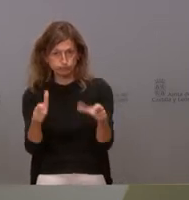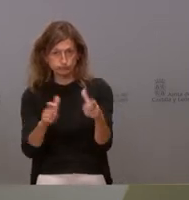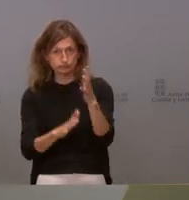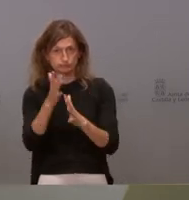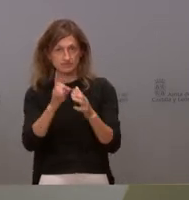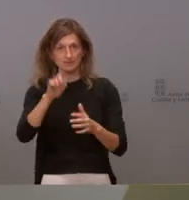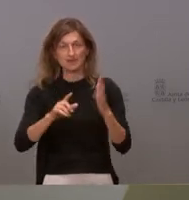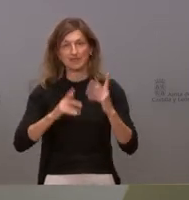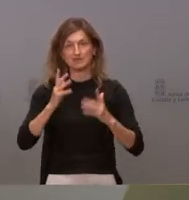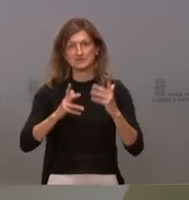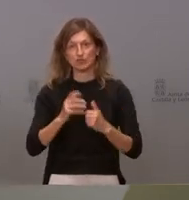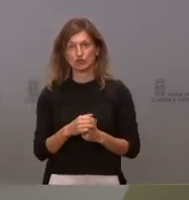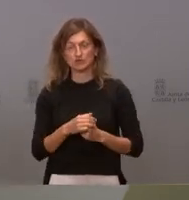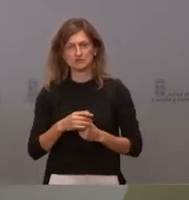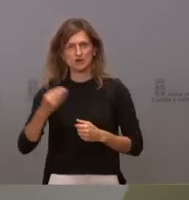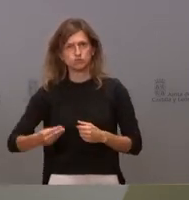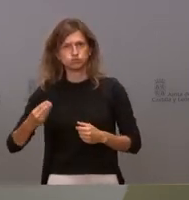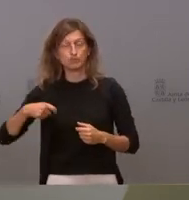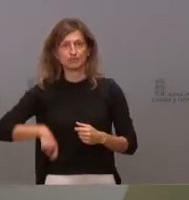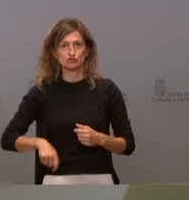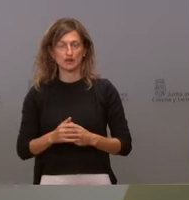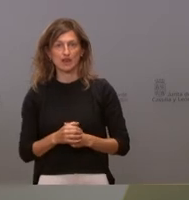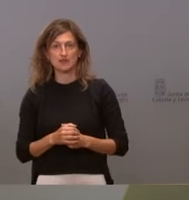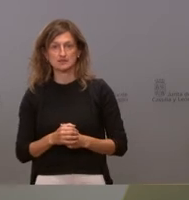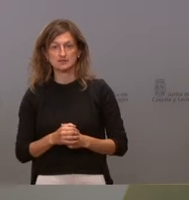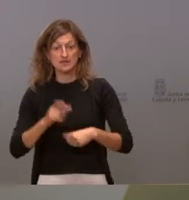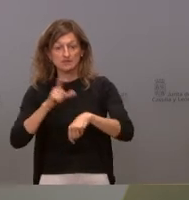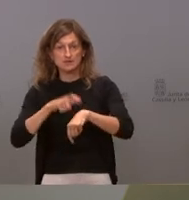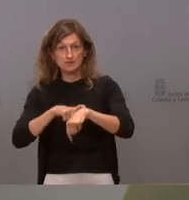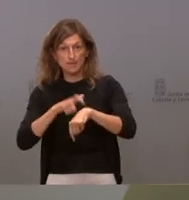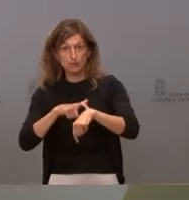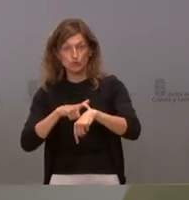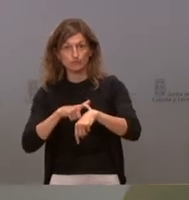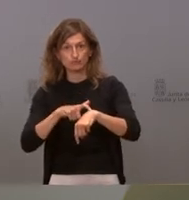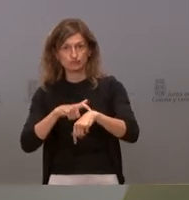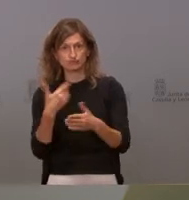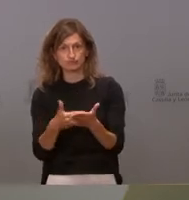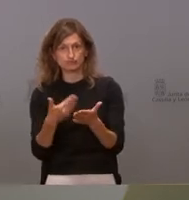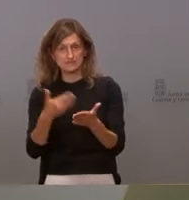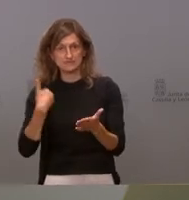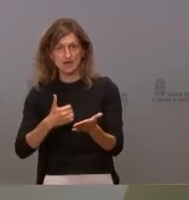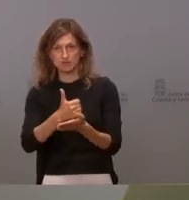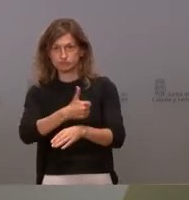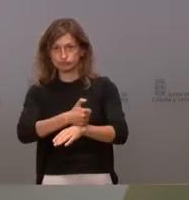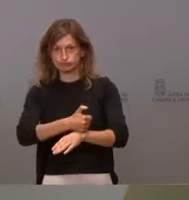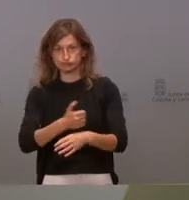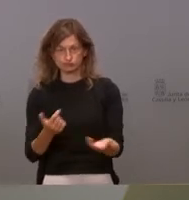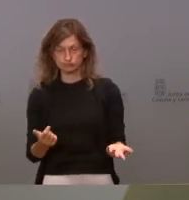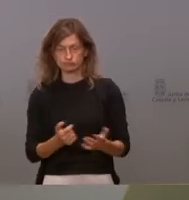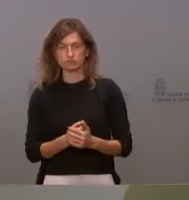administraciones que son excelentes profesionales el ítem de tiempos está perfectamente identificado porque está registrado tanto